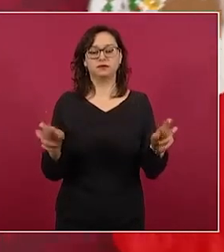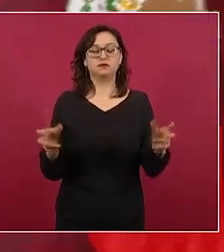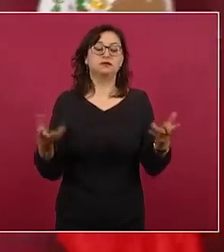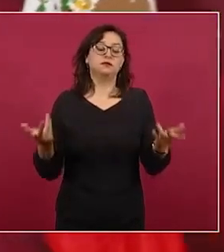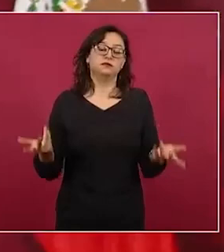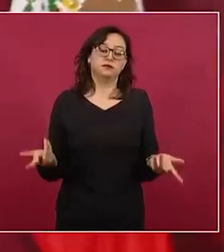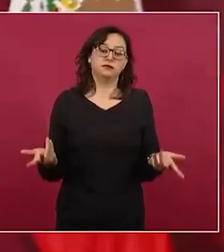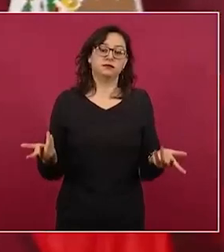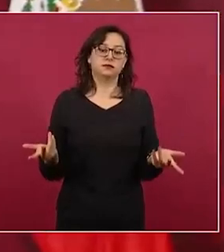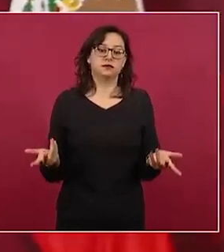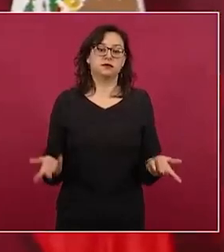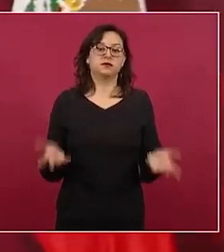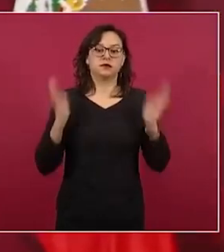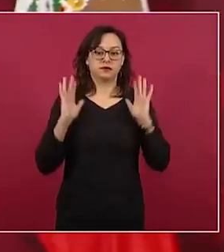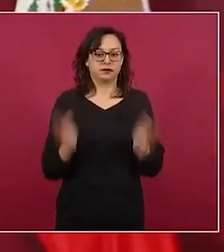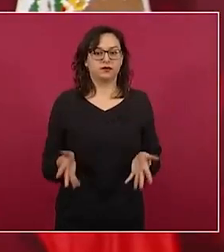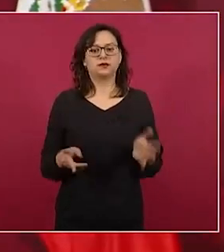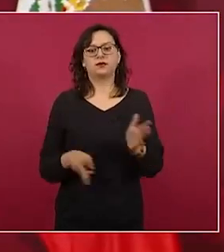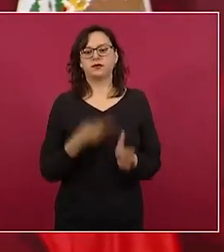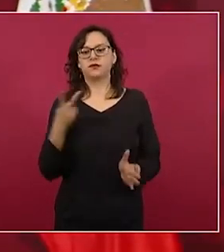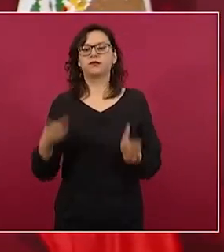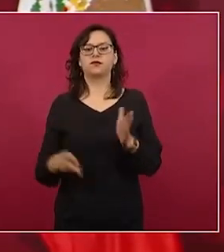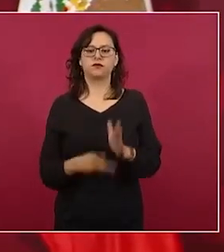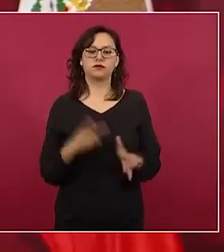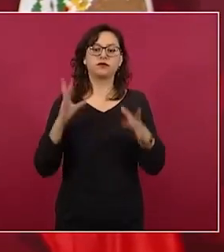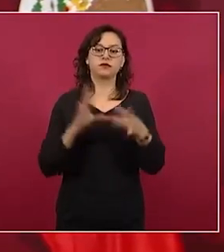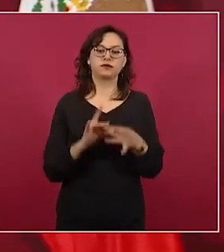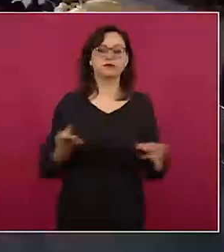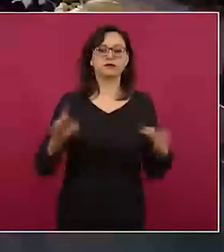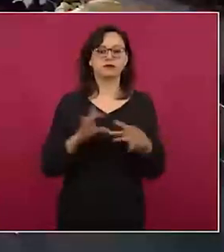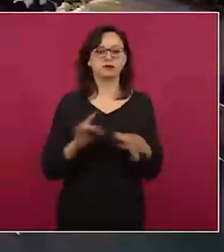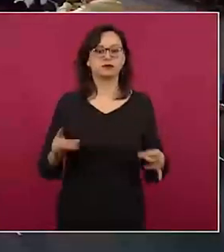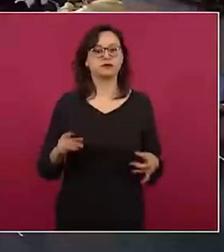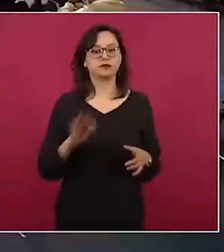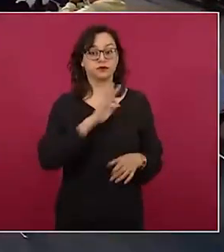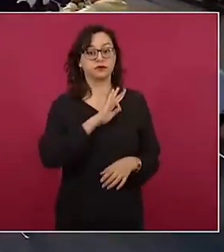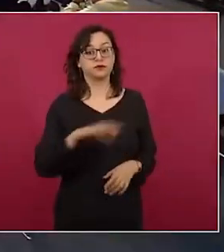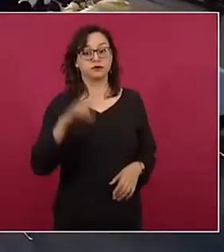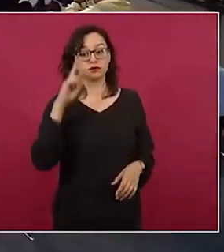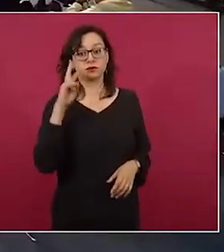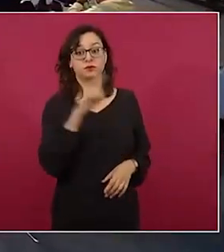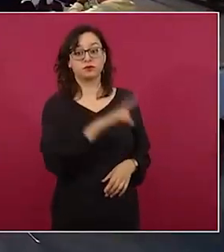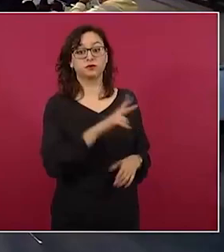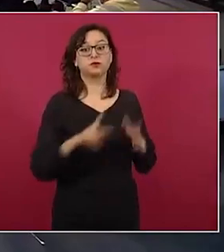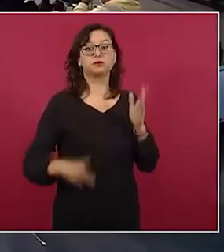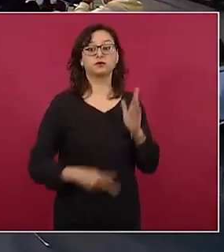Hemos hablado… ¿por qué no pones de nuevo el